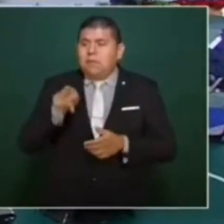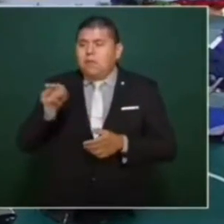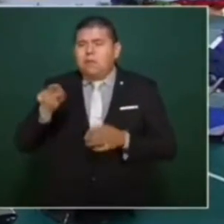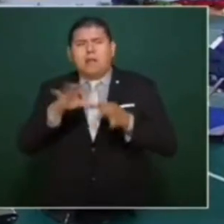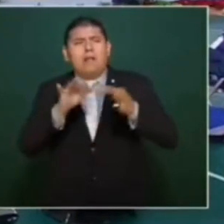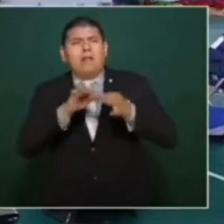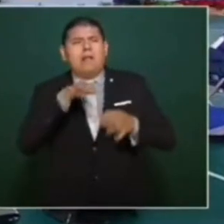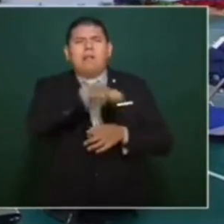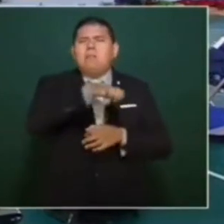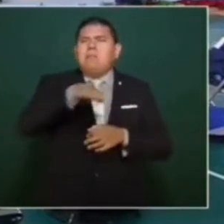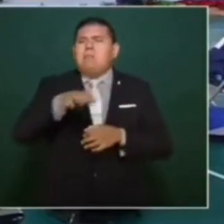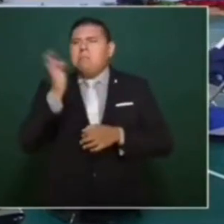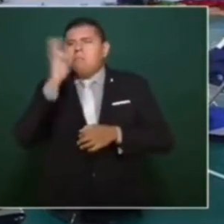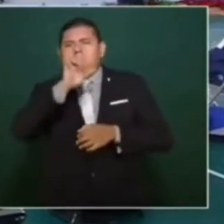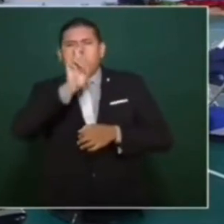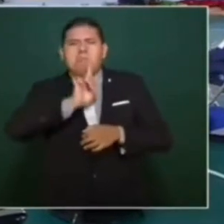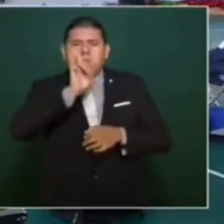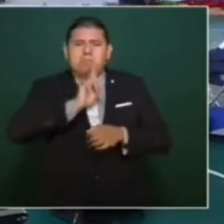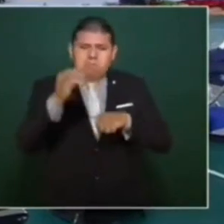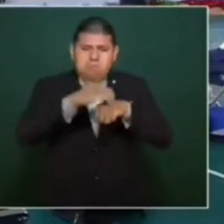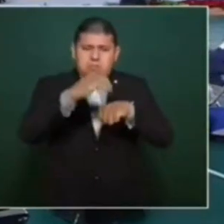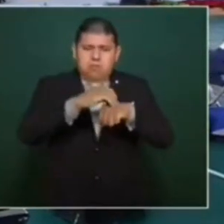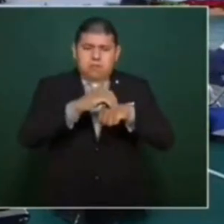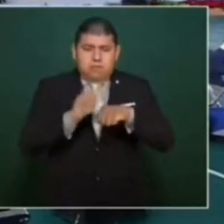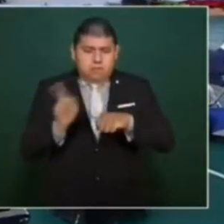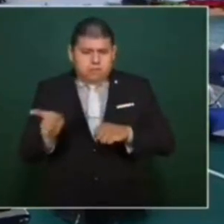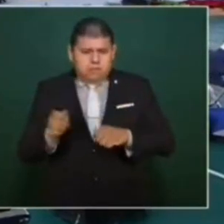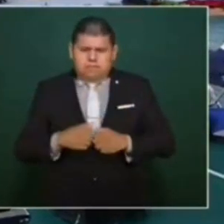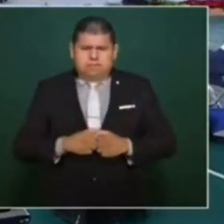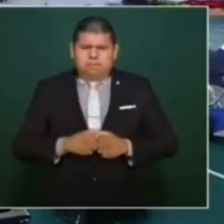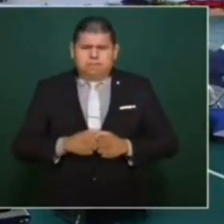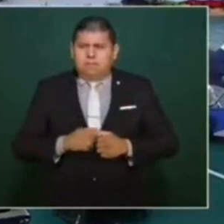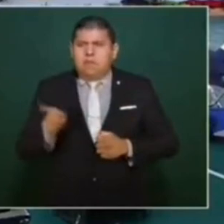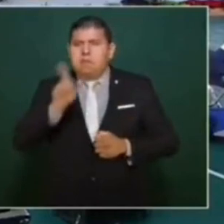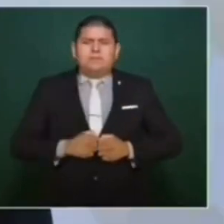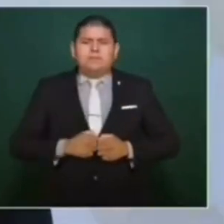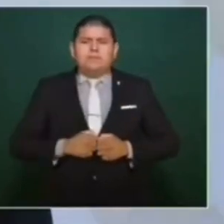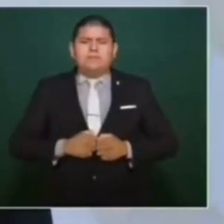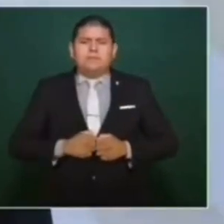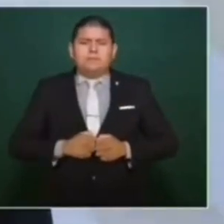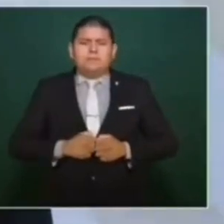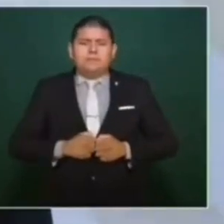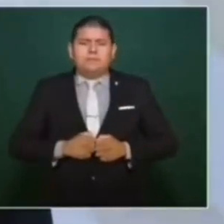dice mentiras, no es mentirosa.